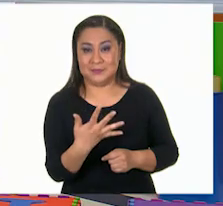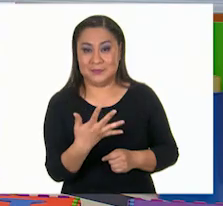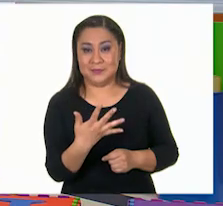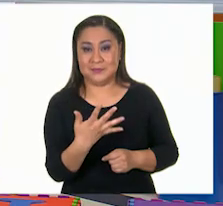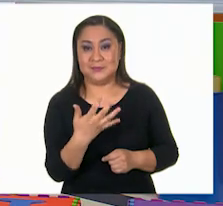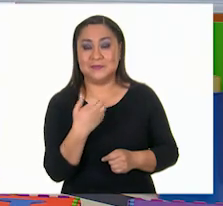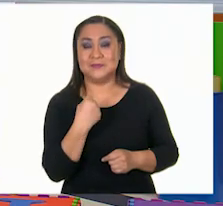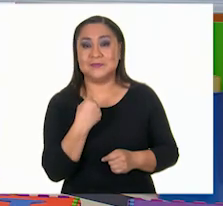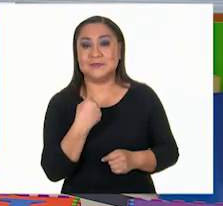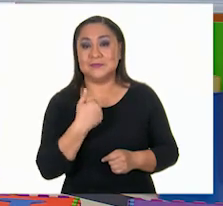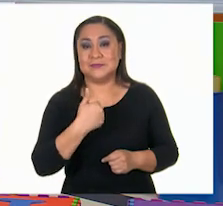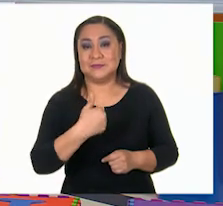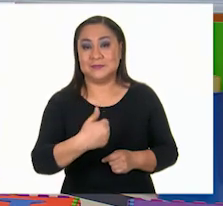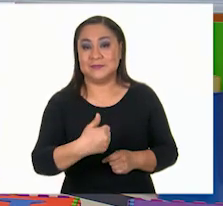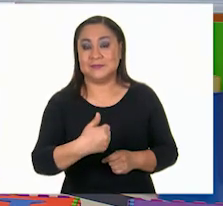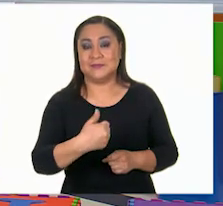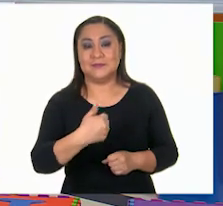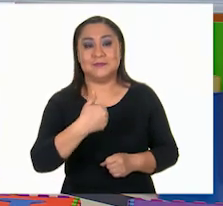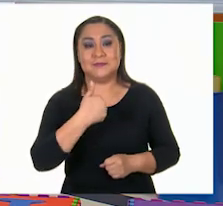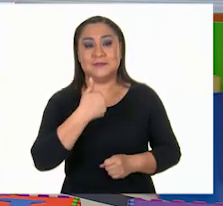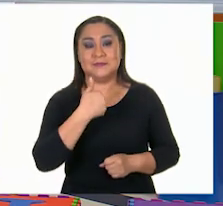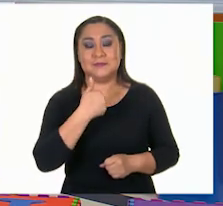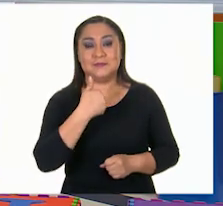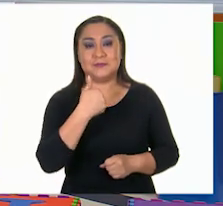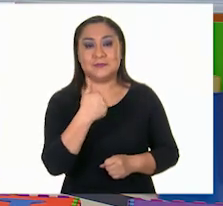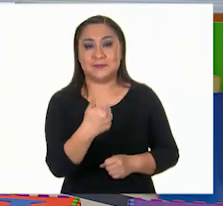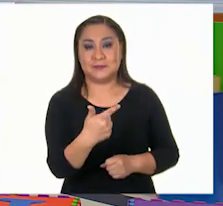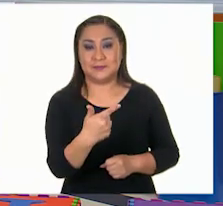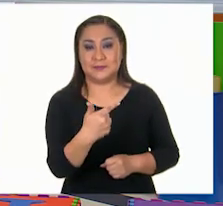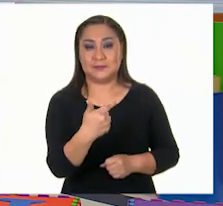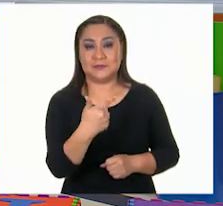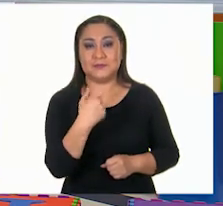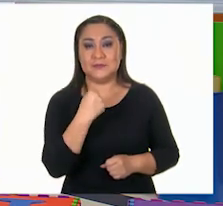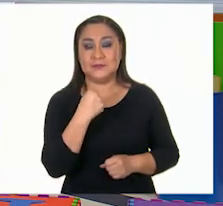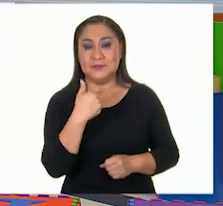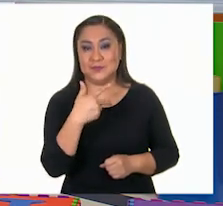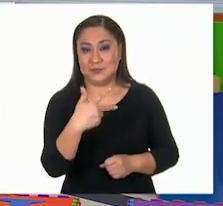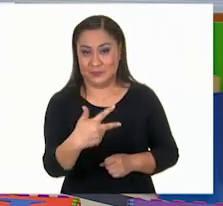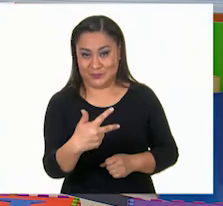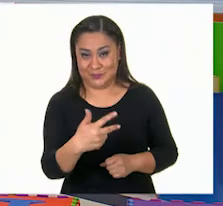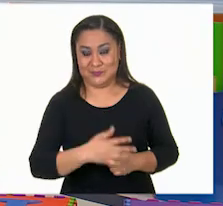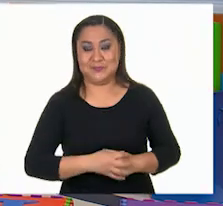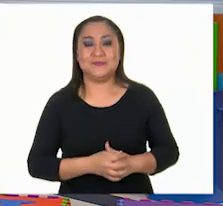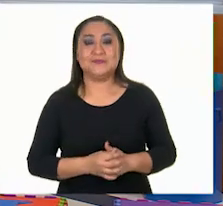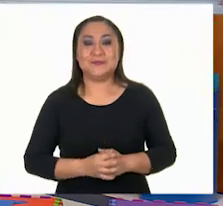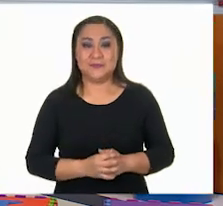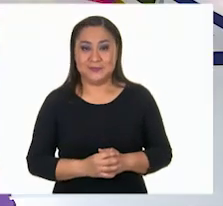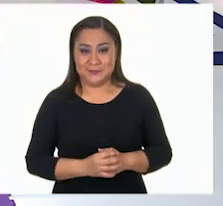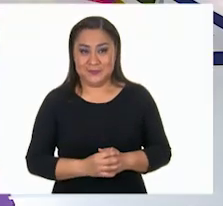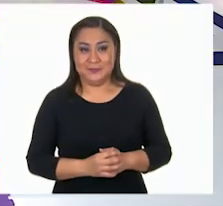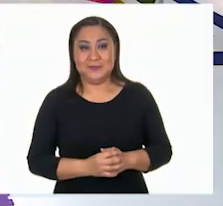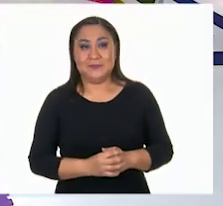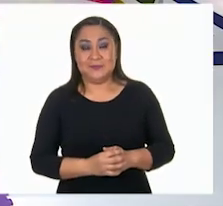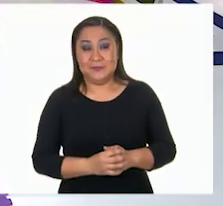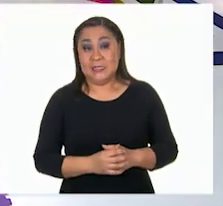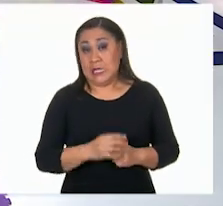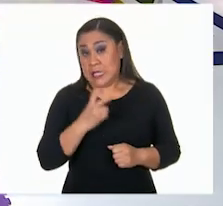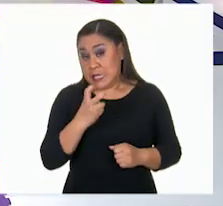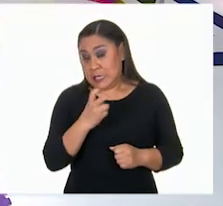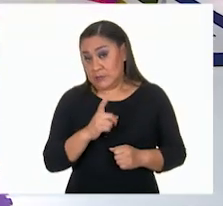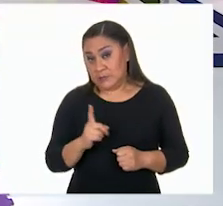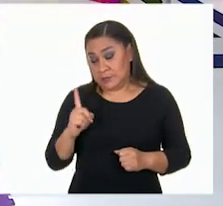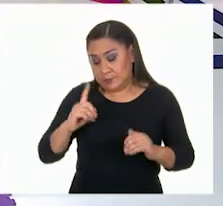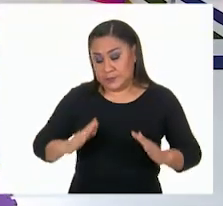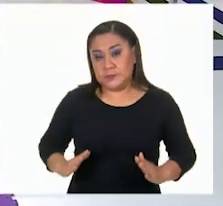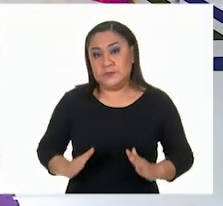cinco, seis, siete, ocho. Ocho aristas. Esta pirámide rectangular